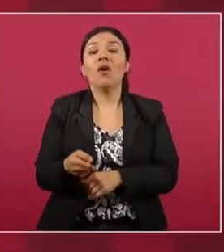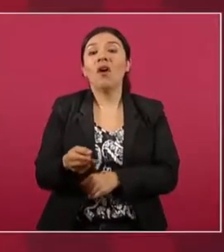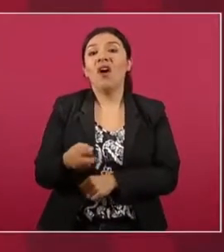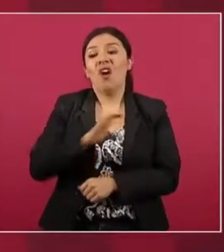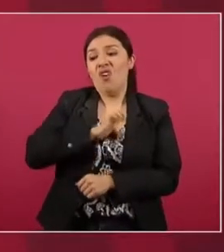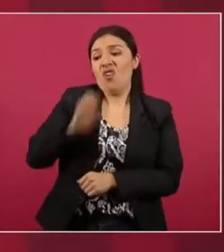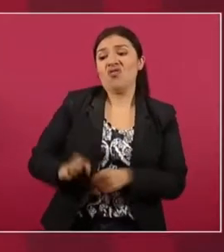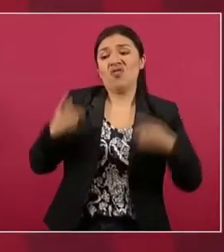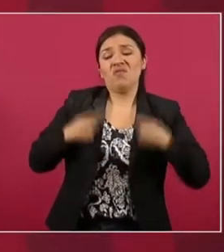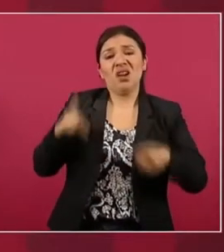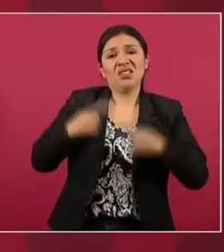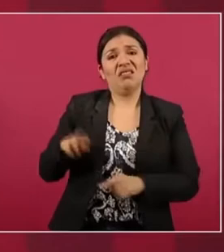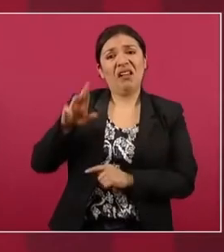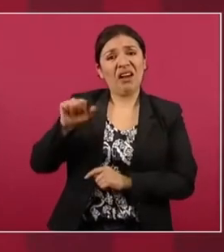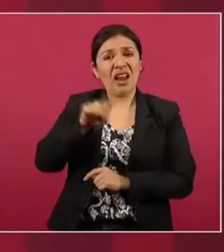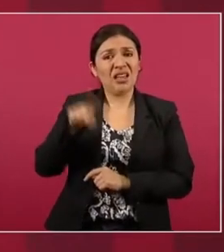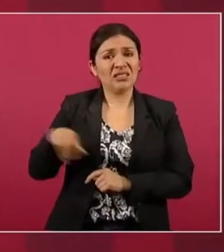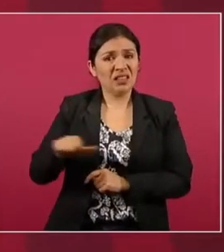racismo.